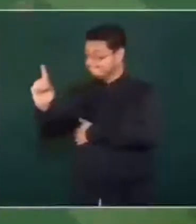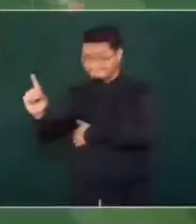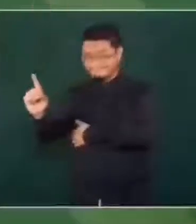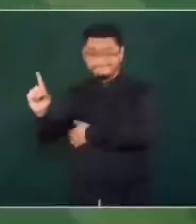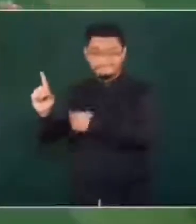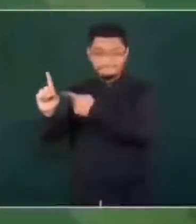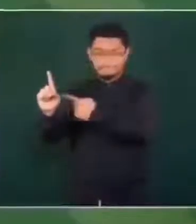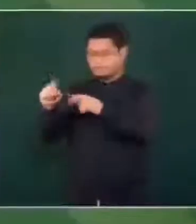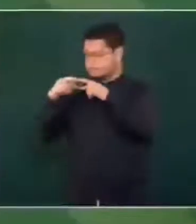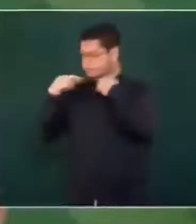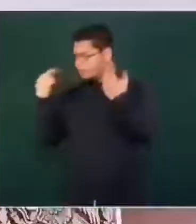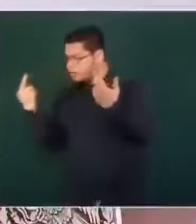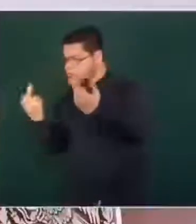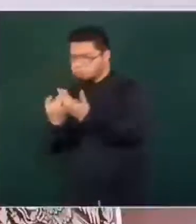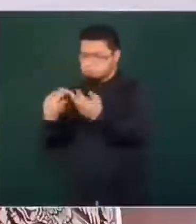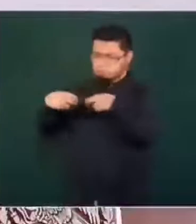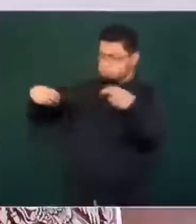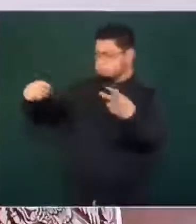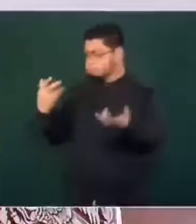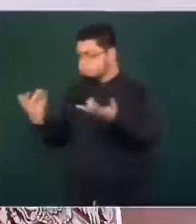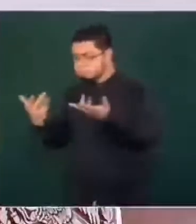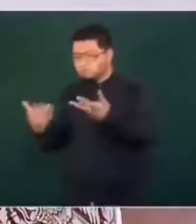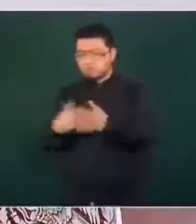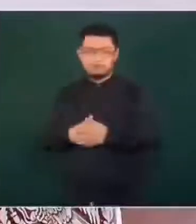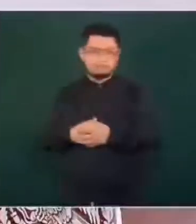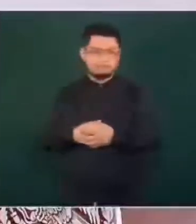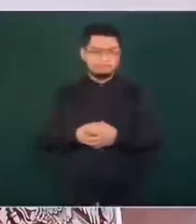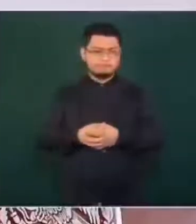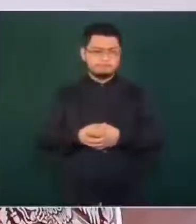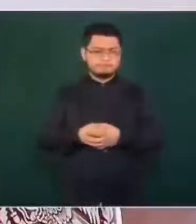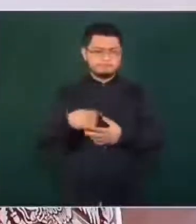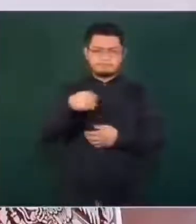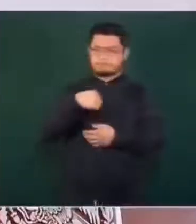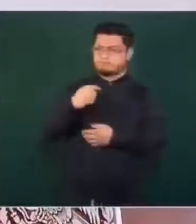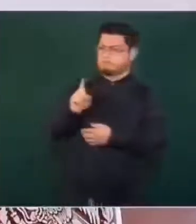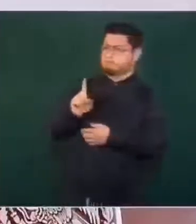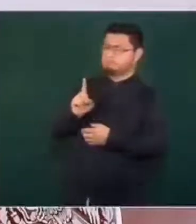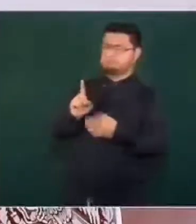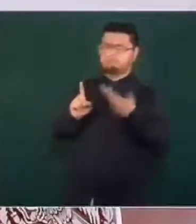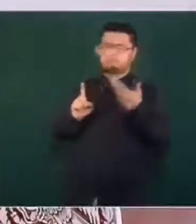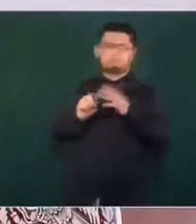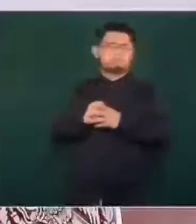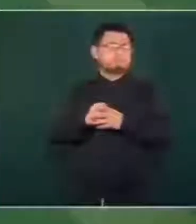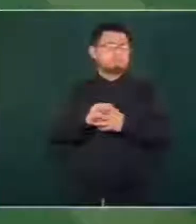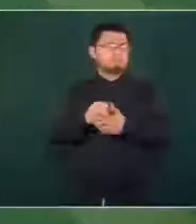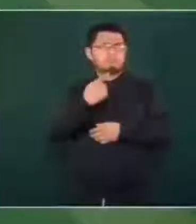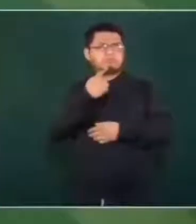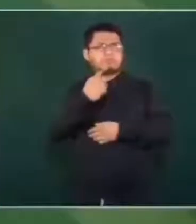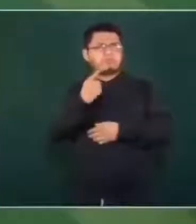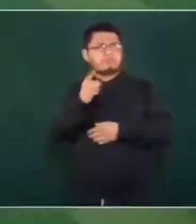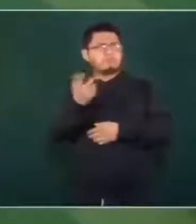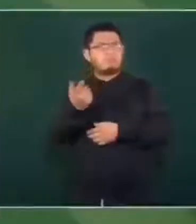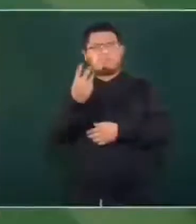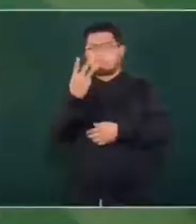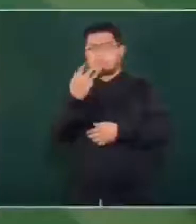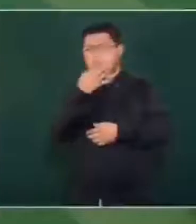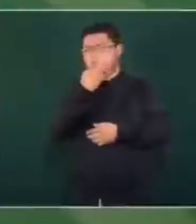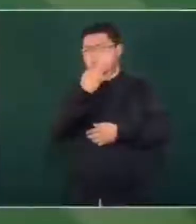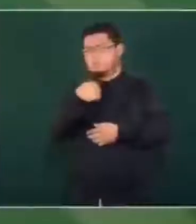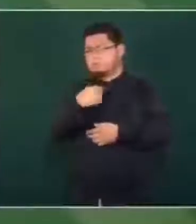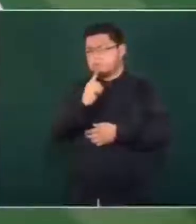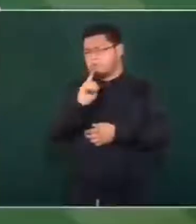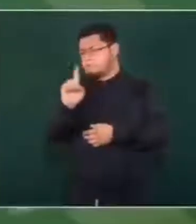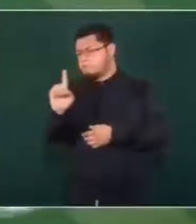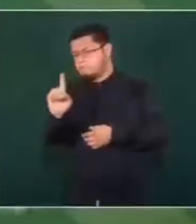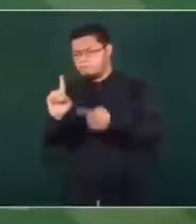se lleva a cabo el acto. Yo creo que hablé tres minutos, porque yo lo que